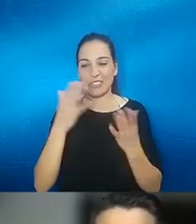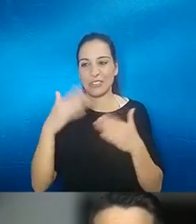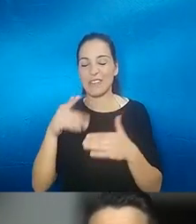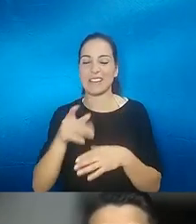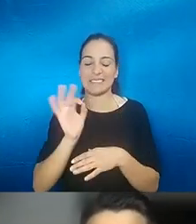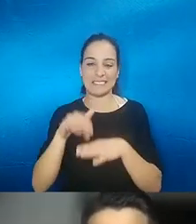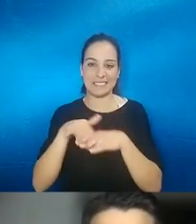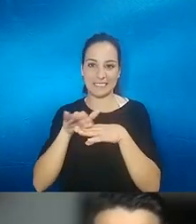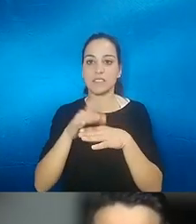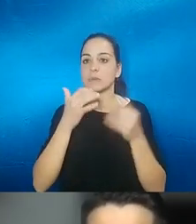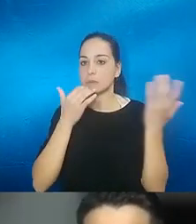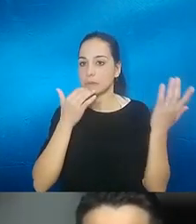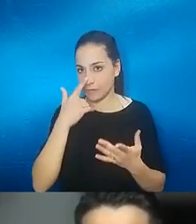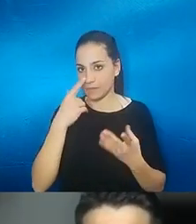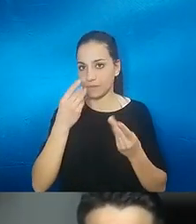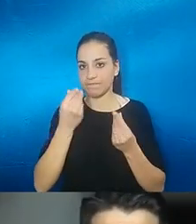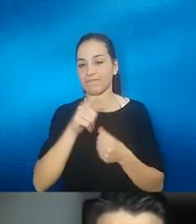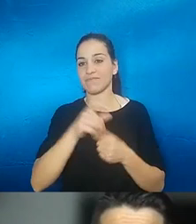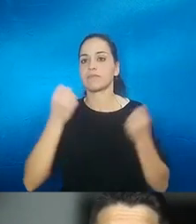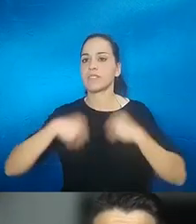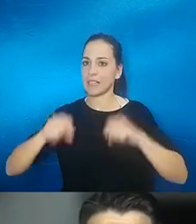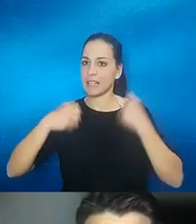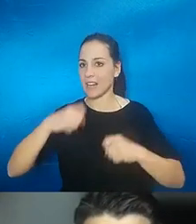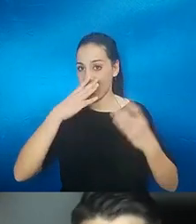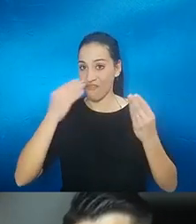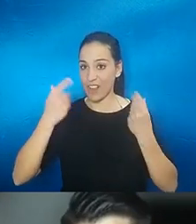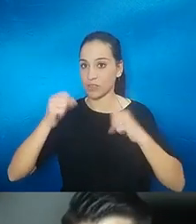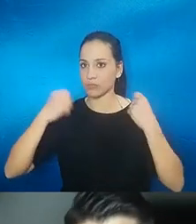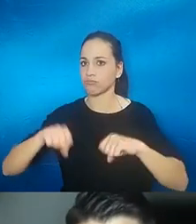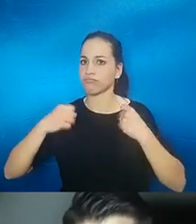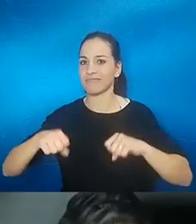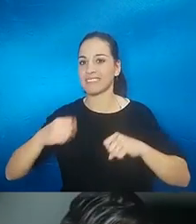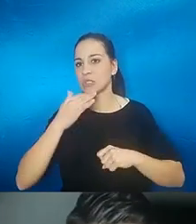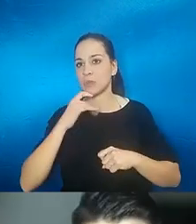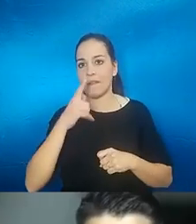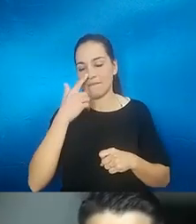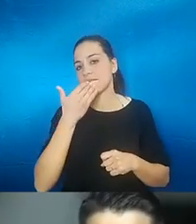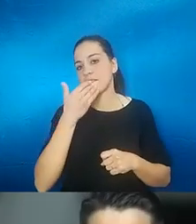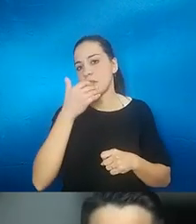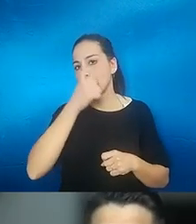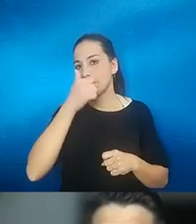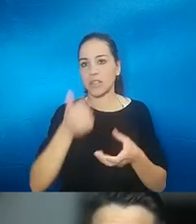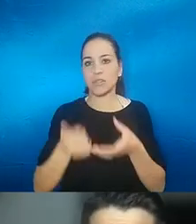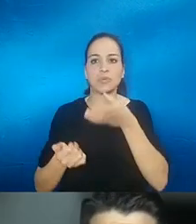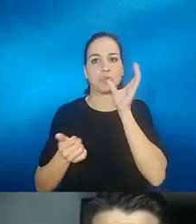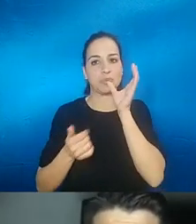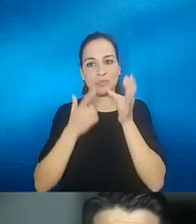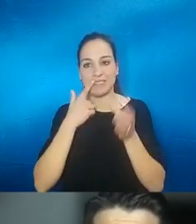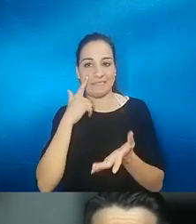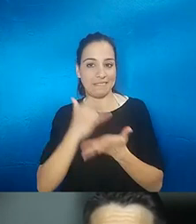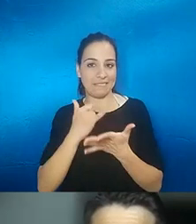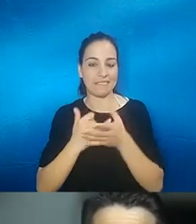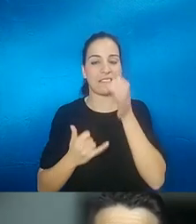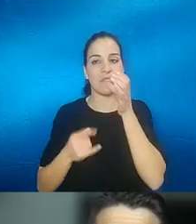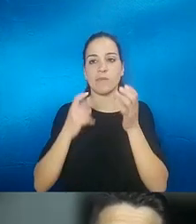pero si lo entrena entonces una de las técnicas de entrenamiento es toman el vino por si es sumillers de vino lo dejan en el